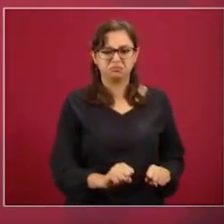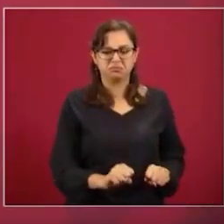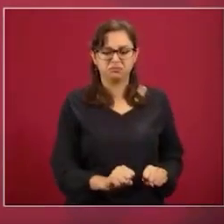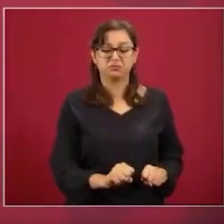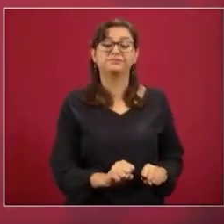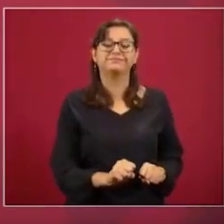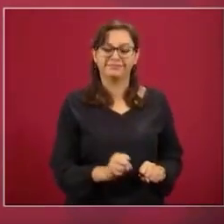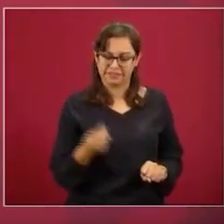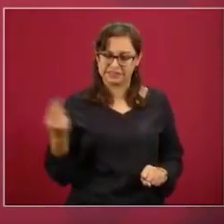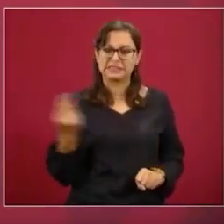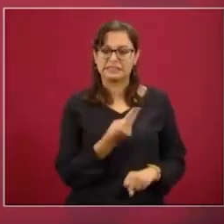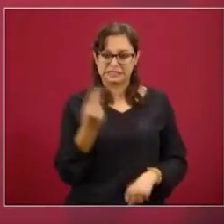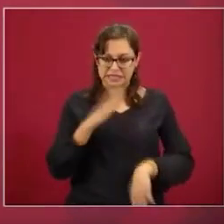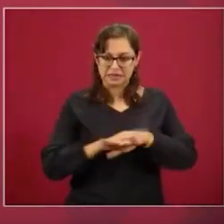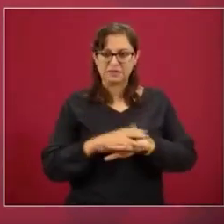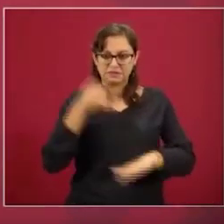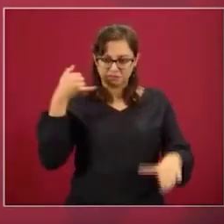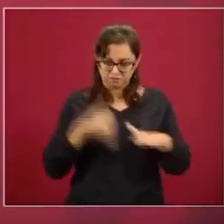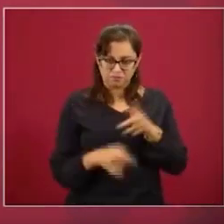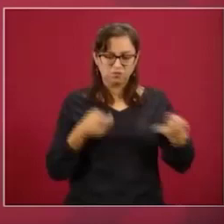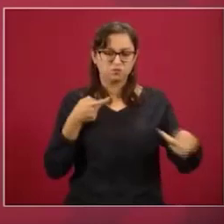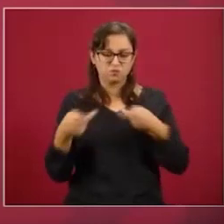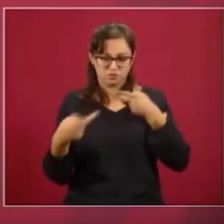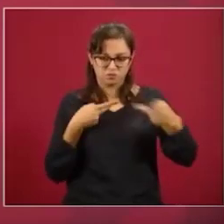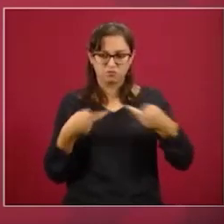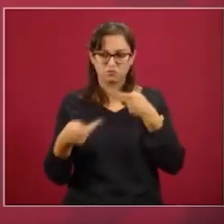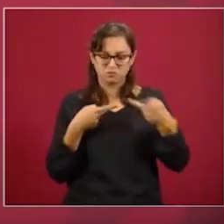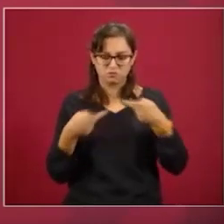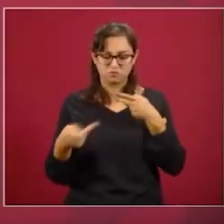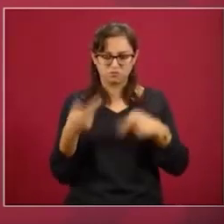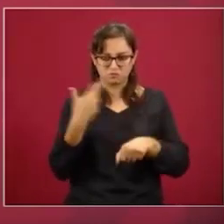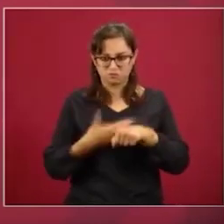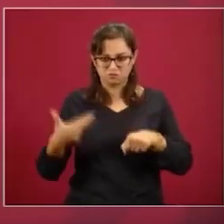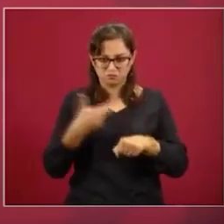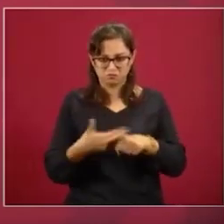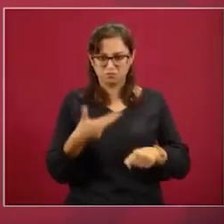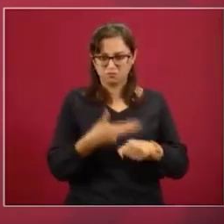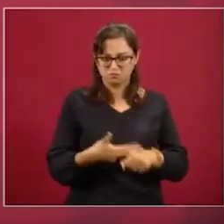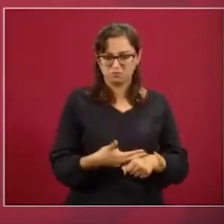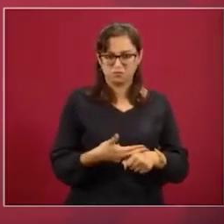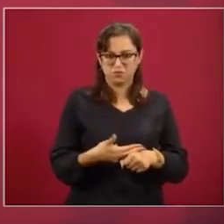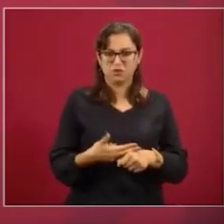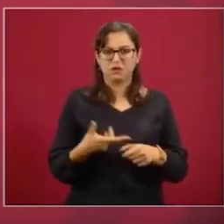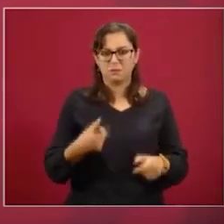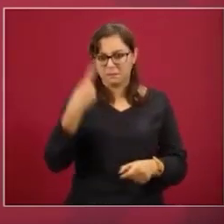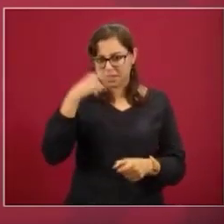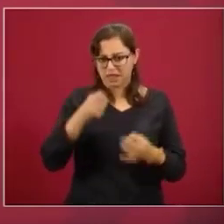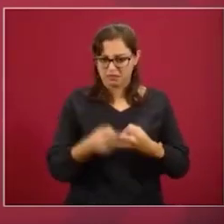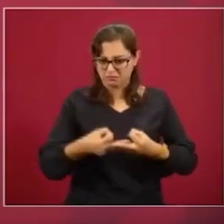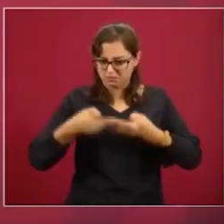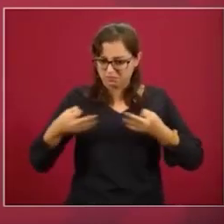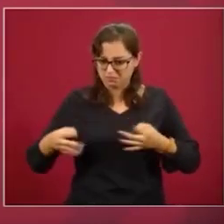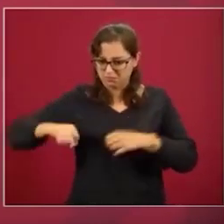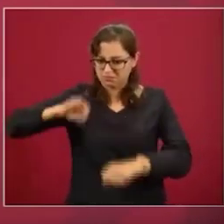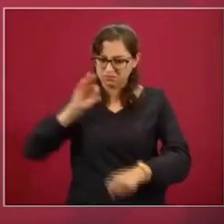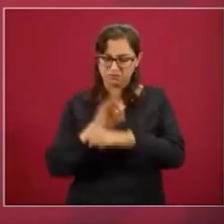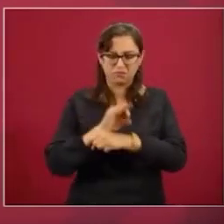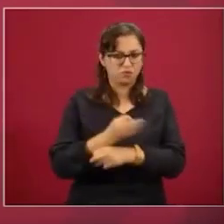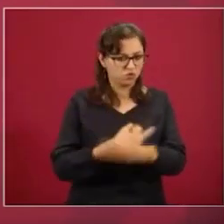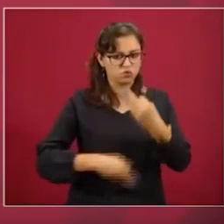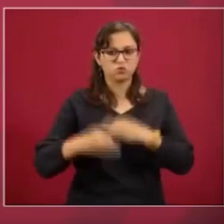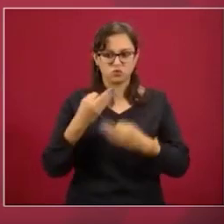Hace falta un plan ahí de regularización de la tenencia de la tierra, todo Quintana Roo.